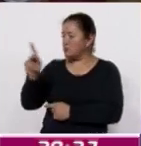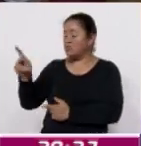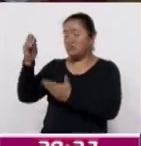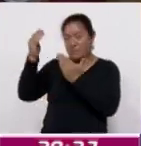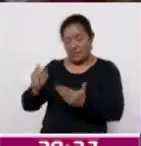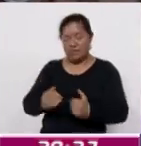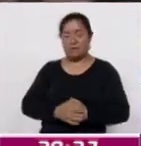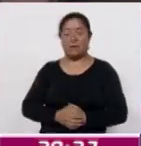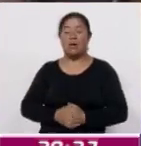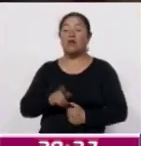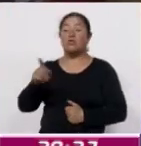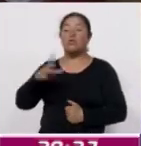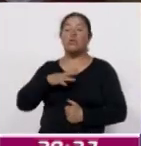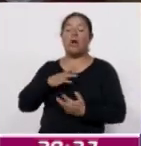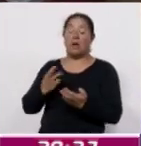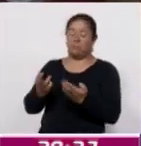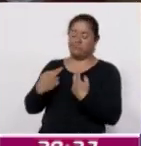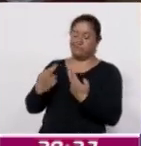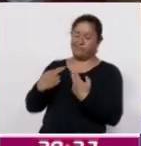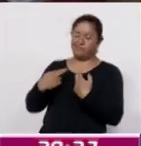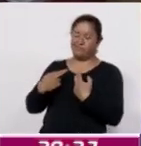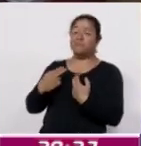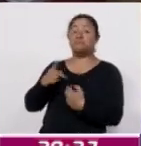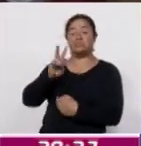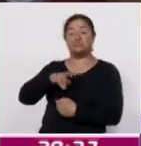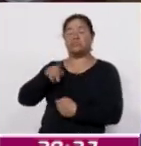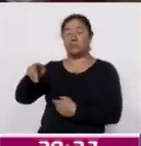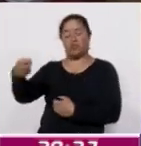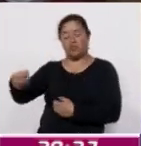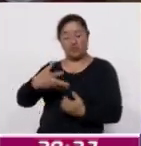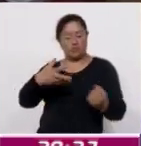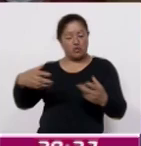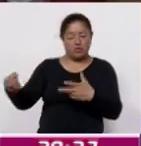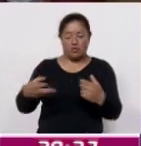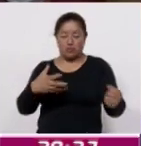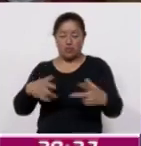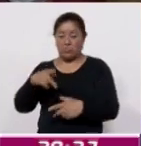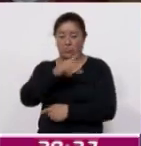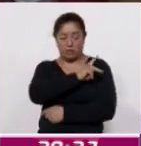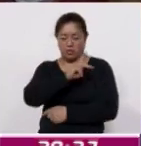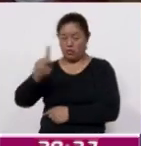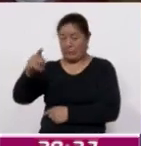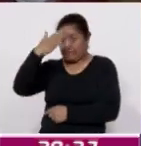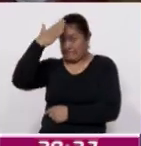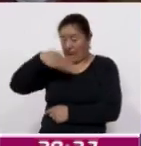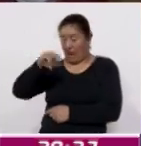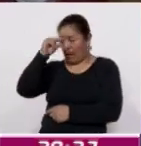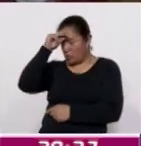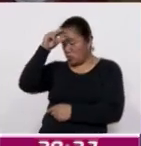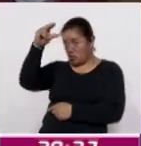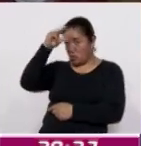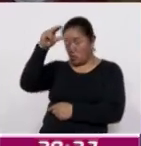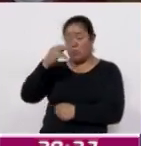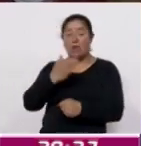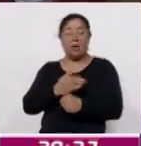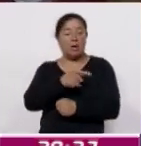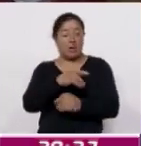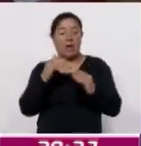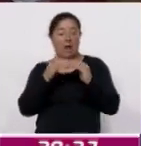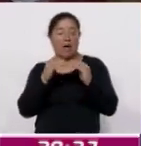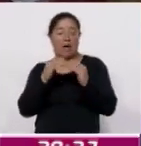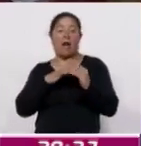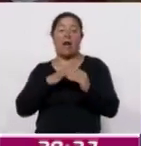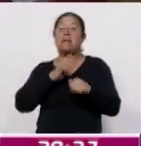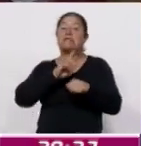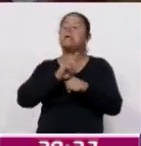por todo lo que nos regalan y nos aportan a nosotros, por su sabiduría, porque a través de esta casa, que es la Casa de Día